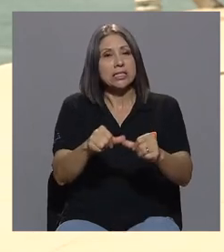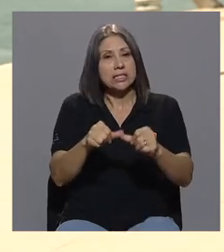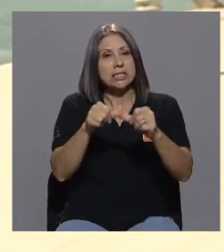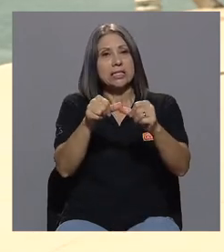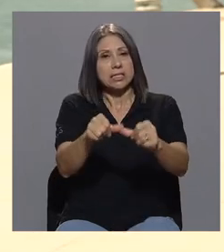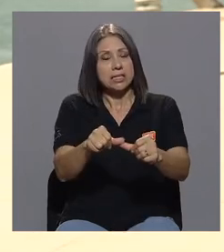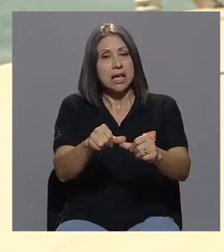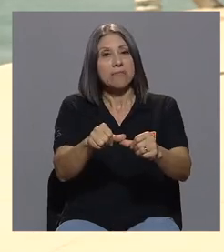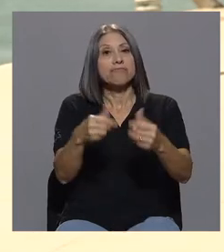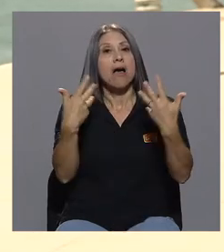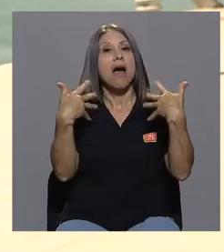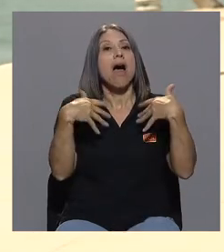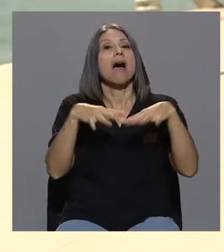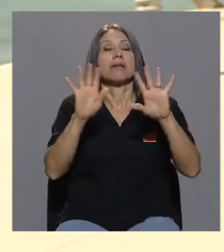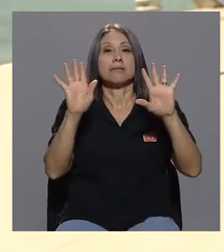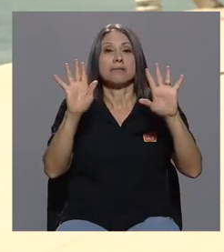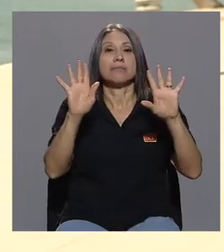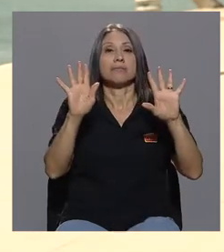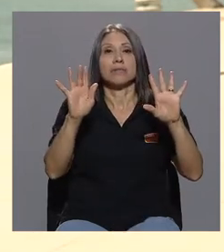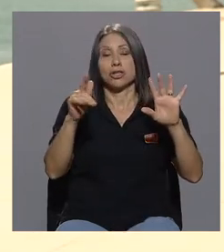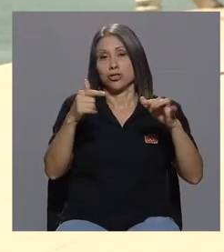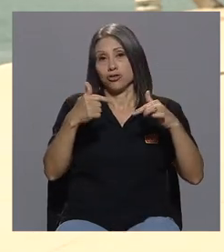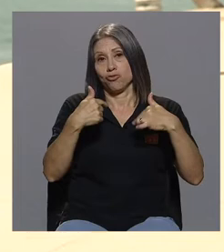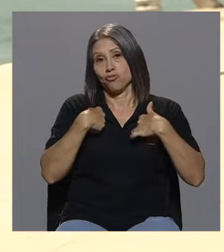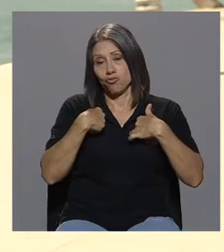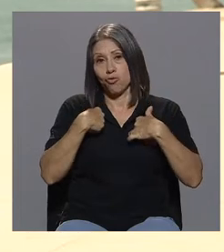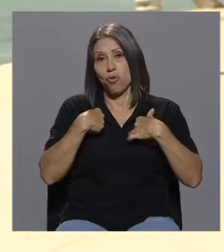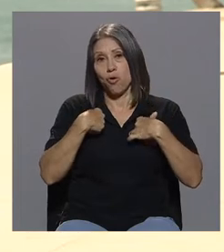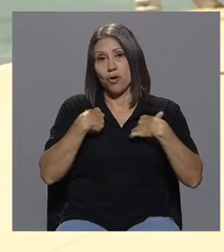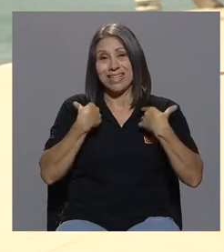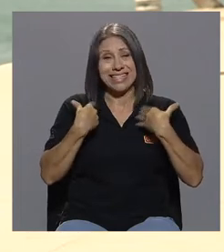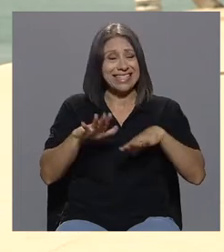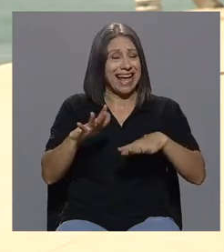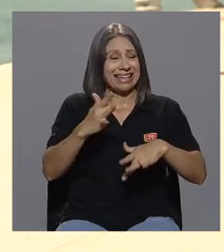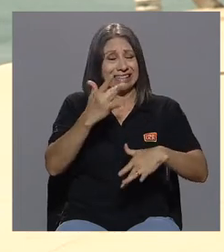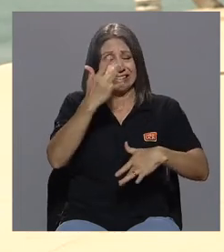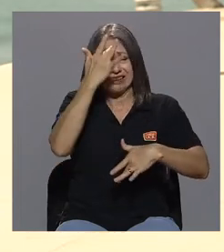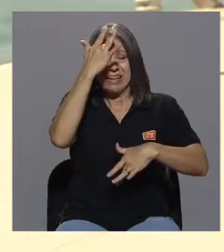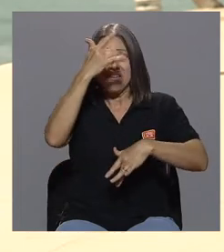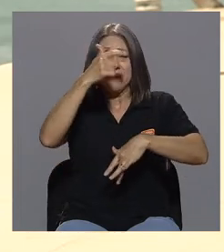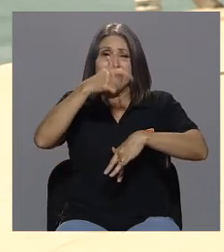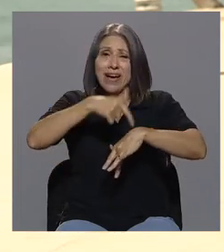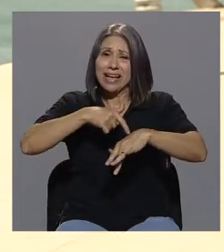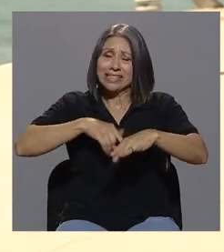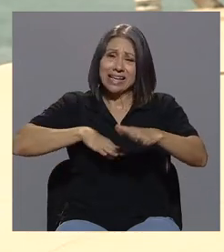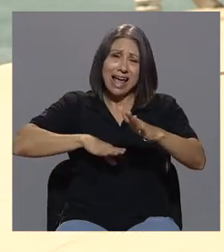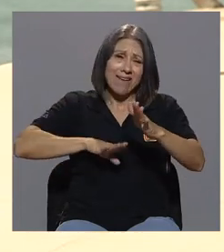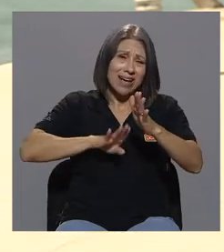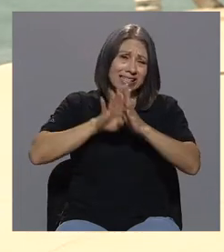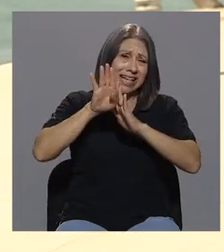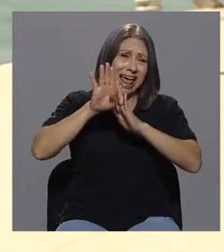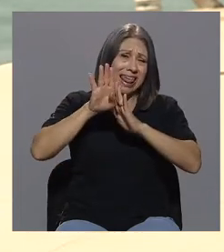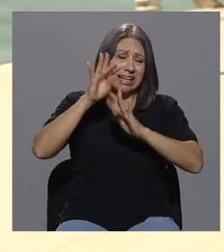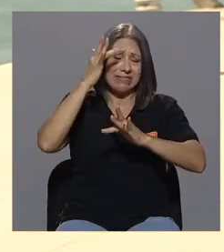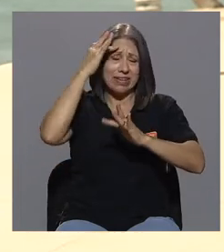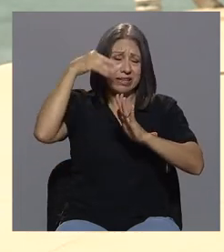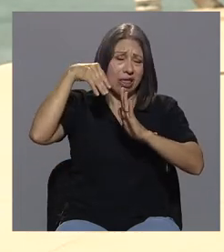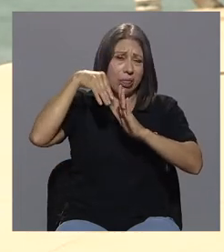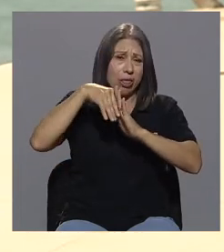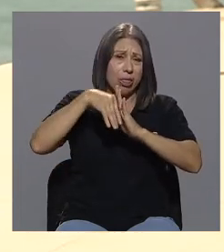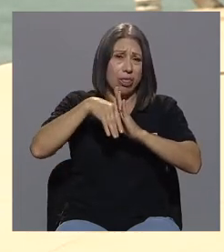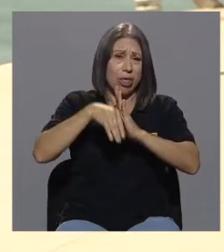llegué en una fase avanzada de VIH y en donde ya mis capacidades